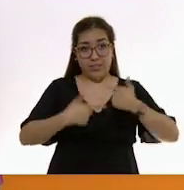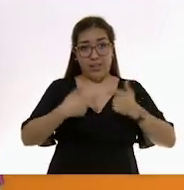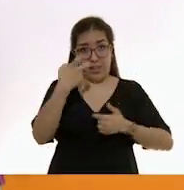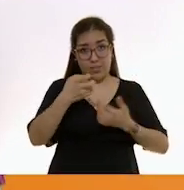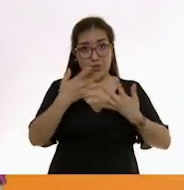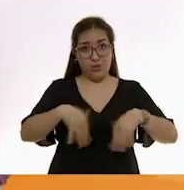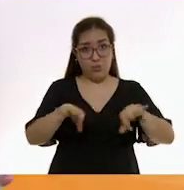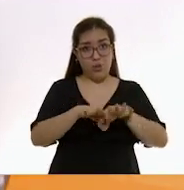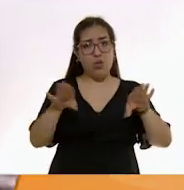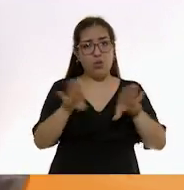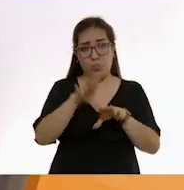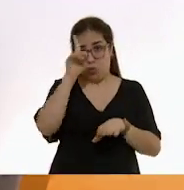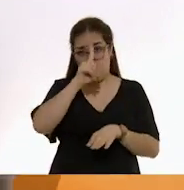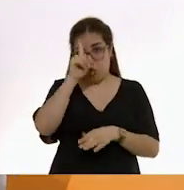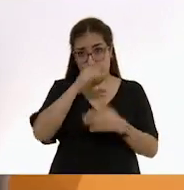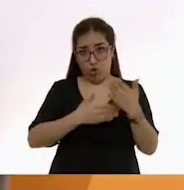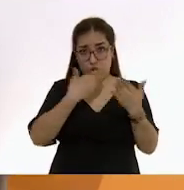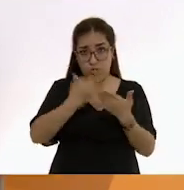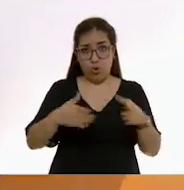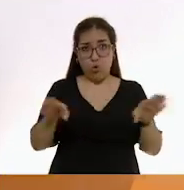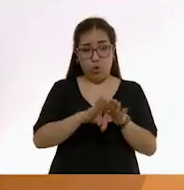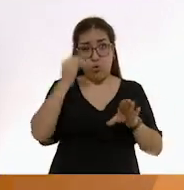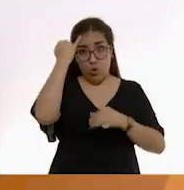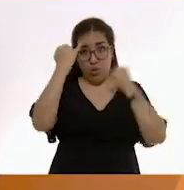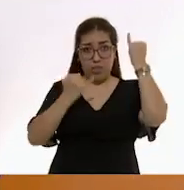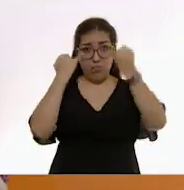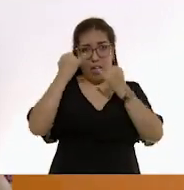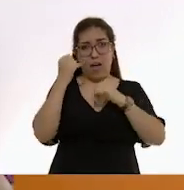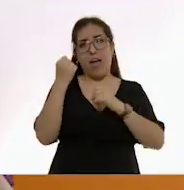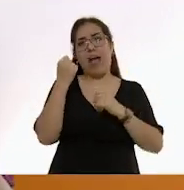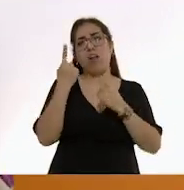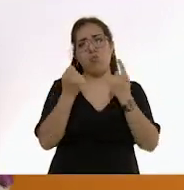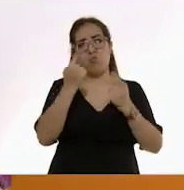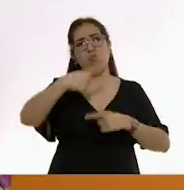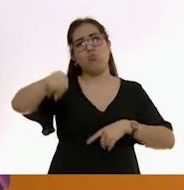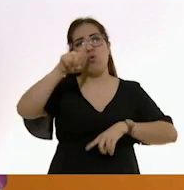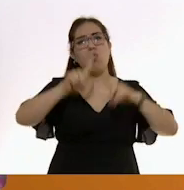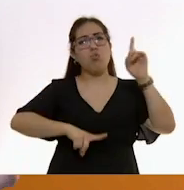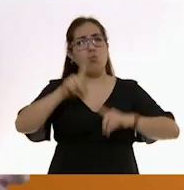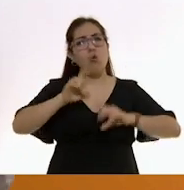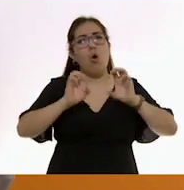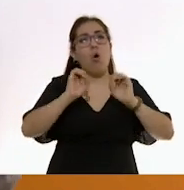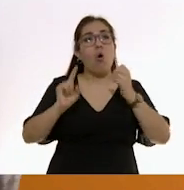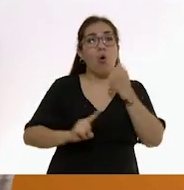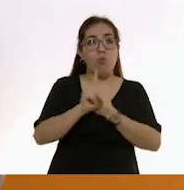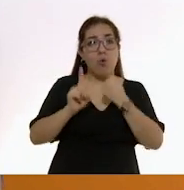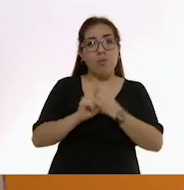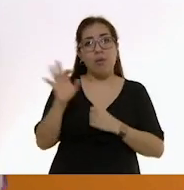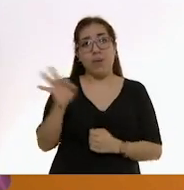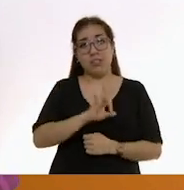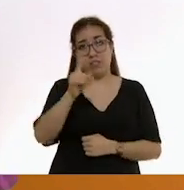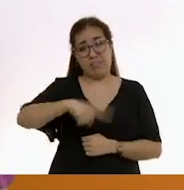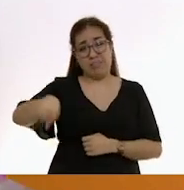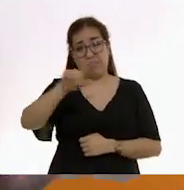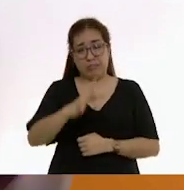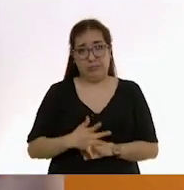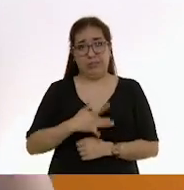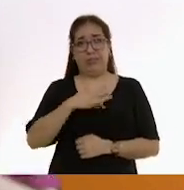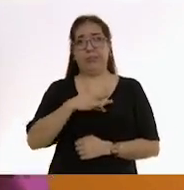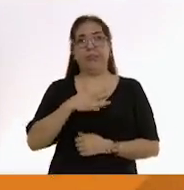técnicas de amamantamiento e ideas para resolver las dudas o problemas más frecuentes que pudieran enfrentar.